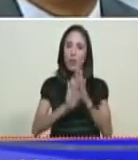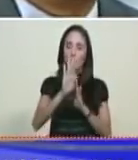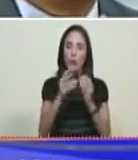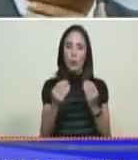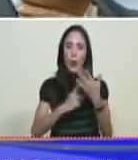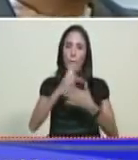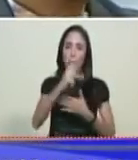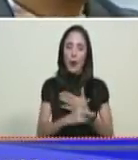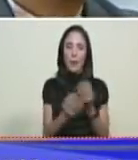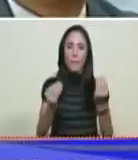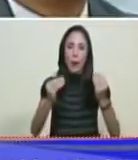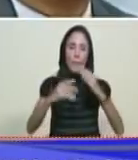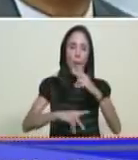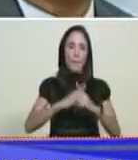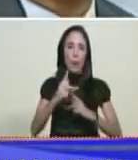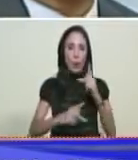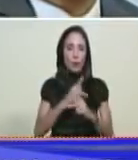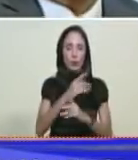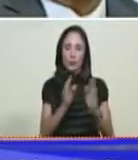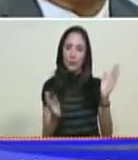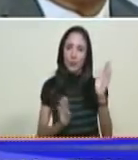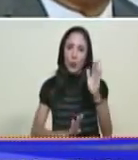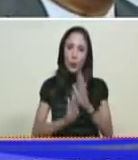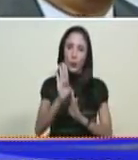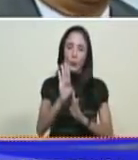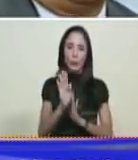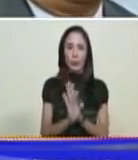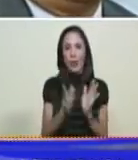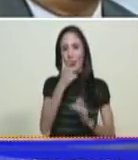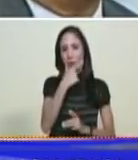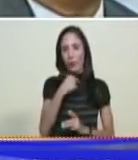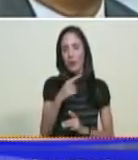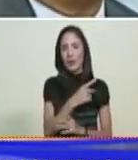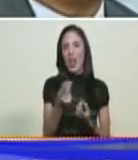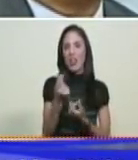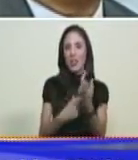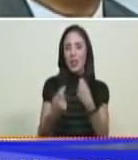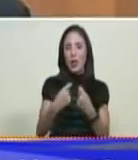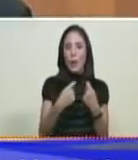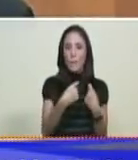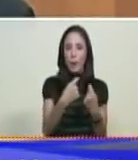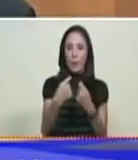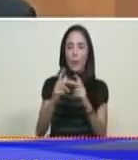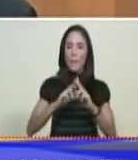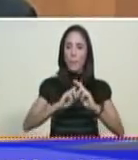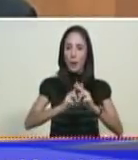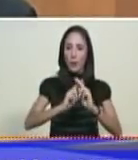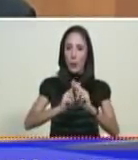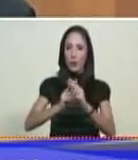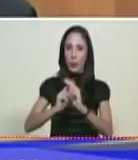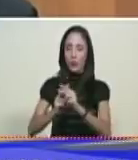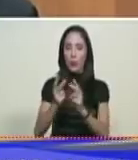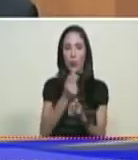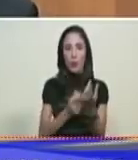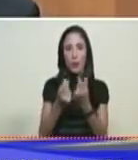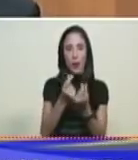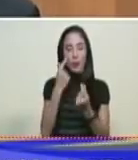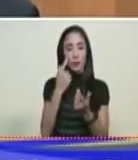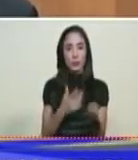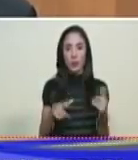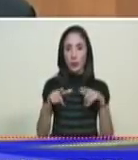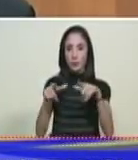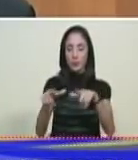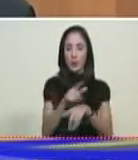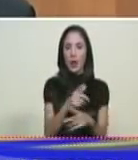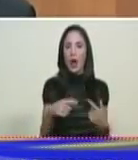aumentar la producción. Le estamos dando facilidades de inversión, donde esta inversión inicial va a ser reconocida por